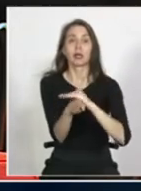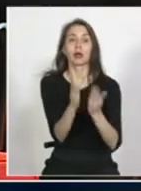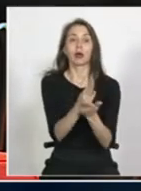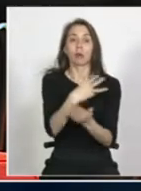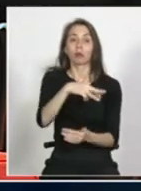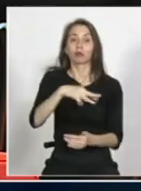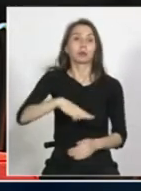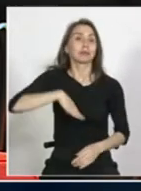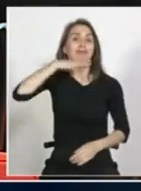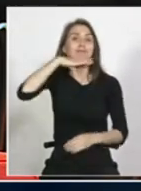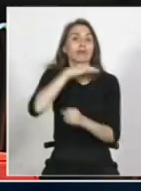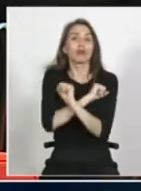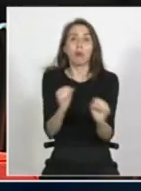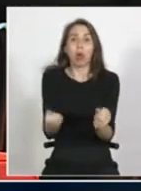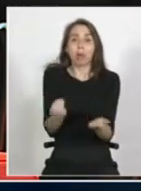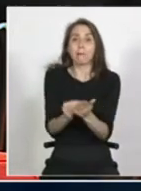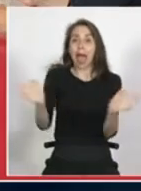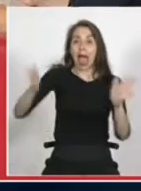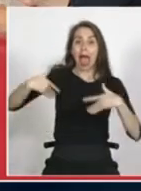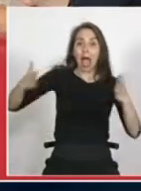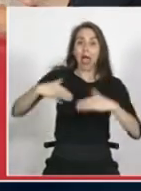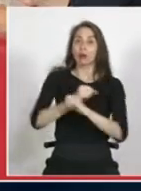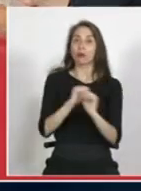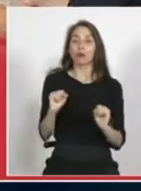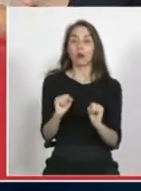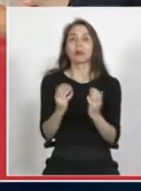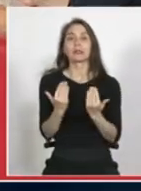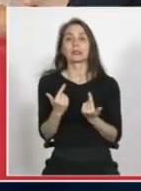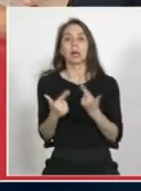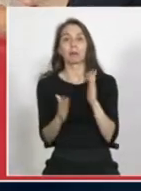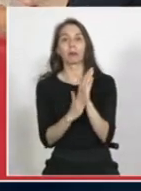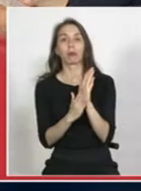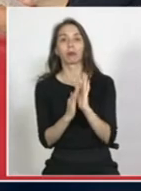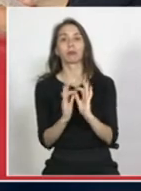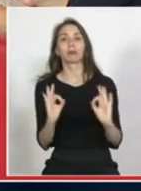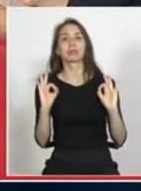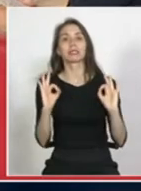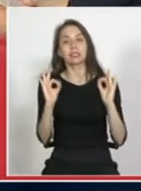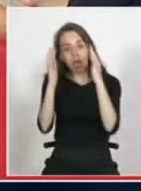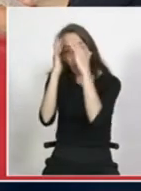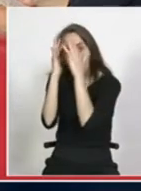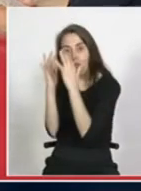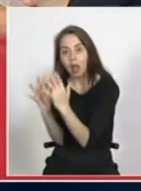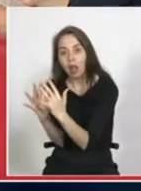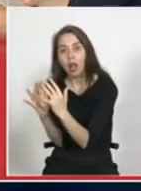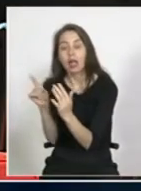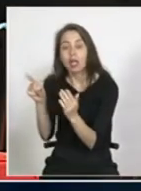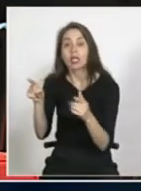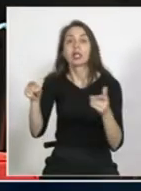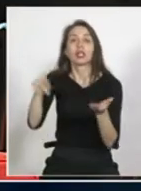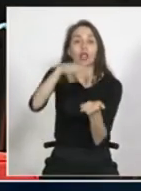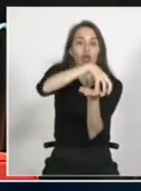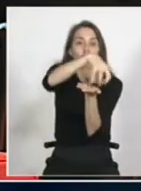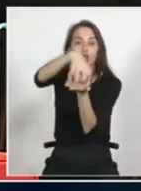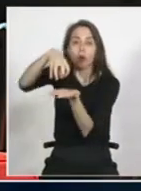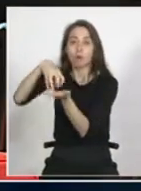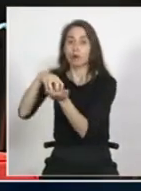ya está medio colapsado. Yo creo que ahí va a haber también una política pública especial para aquellas comunas donde ha aumentado